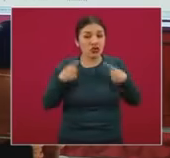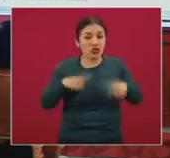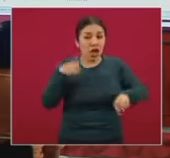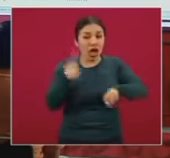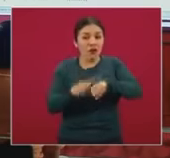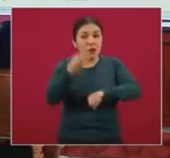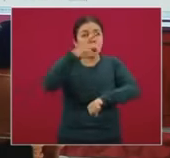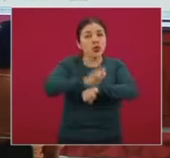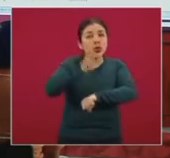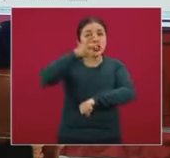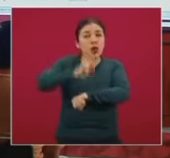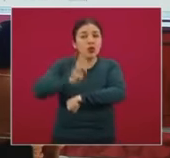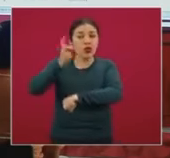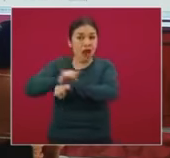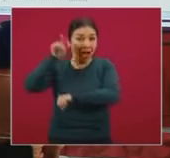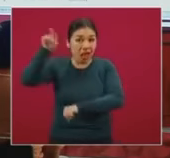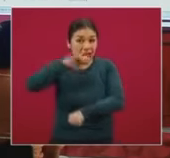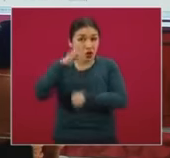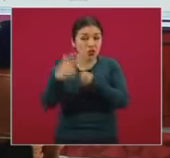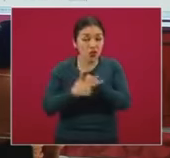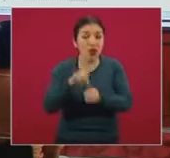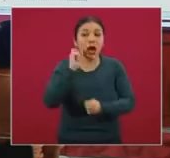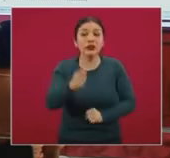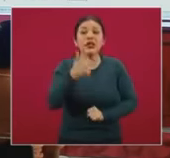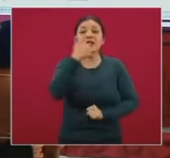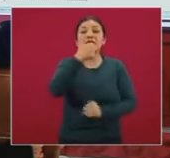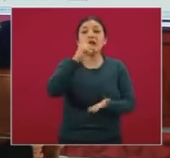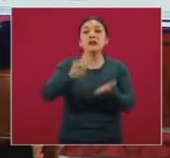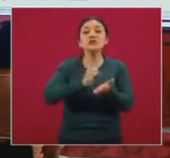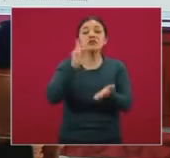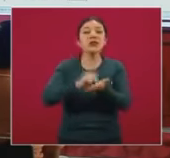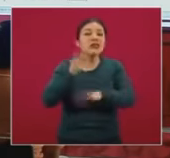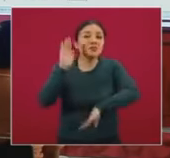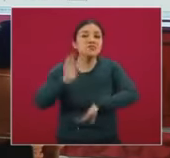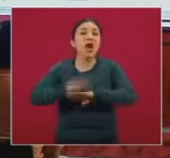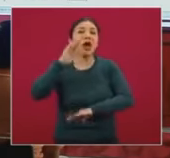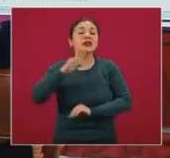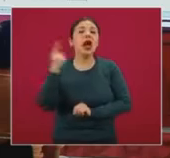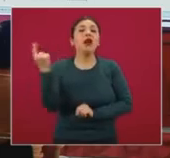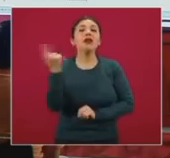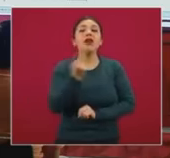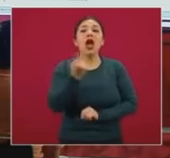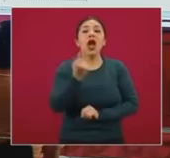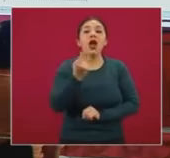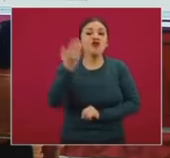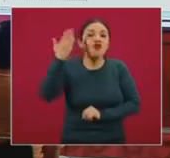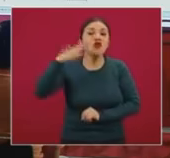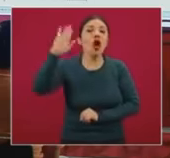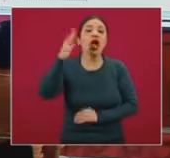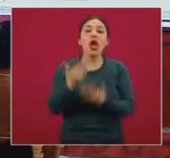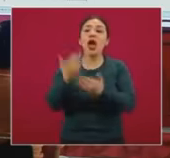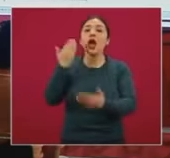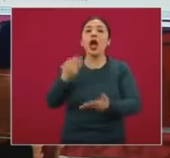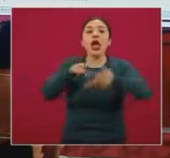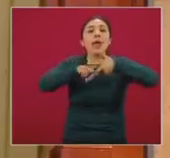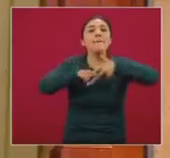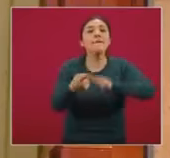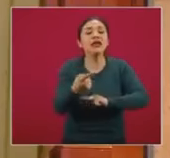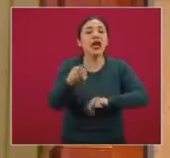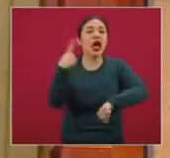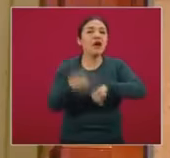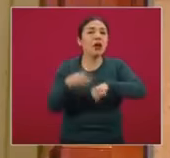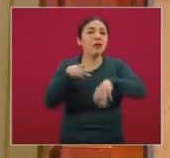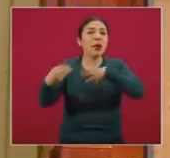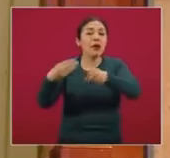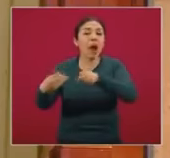diarios que tenemos en Europa es seis veces más que la que en su momento tuvieron al inicio de la